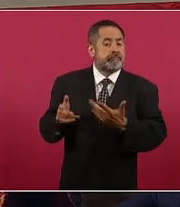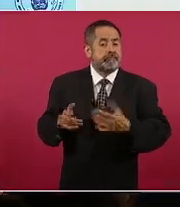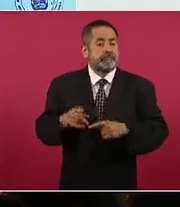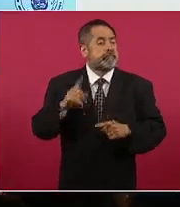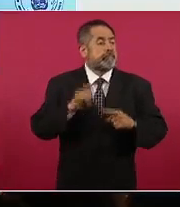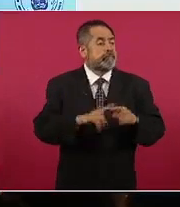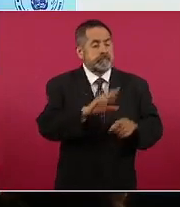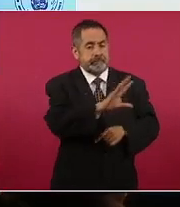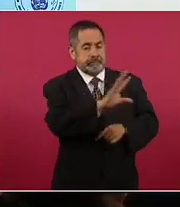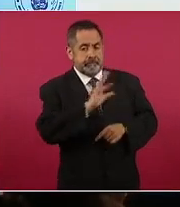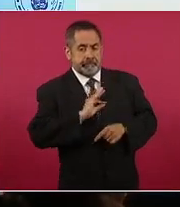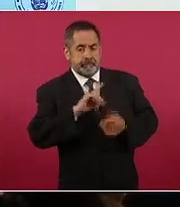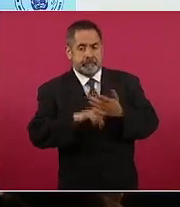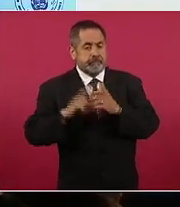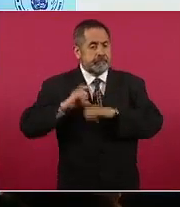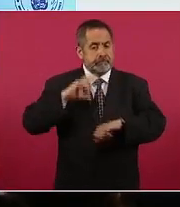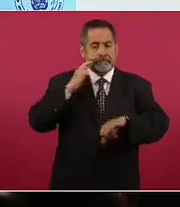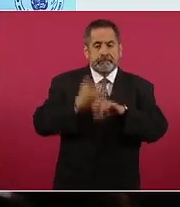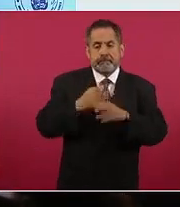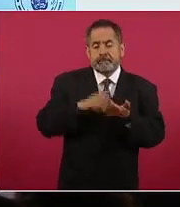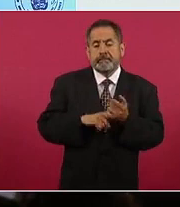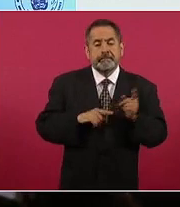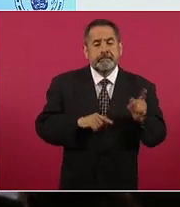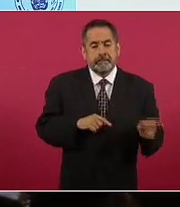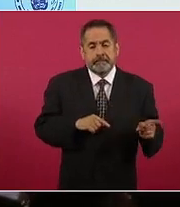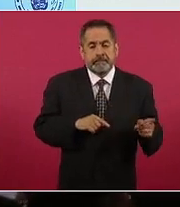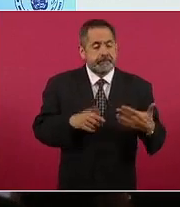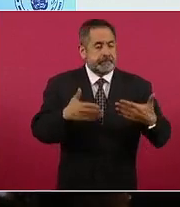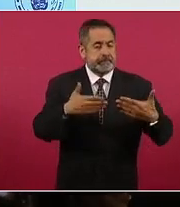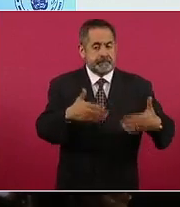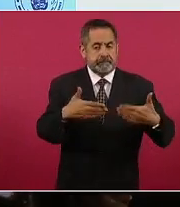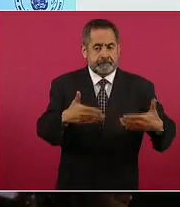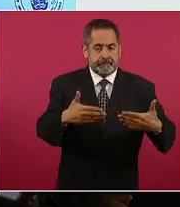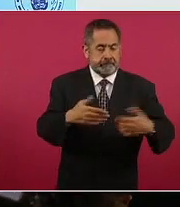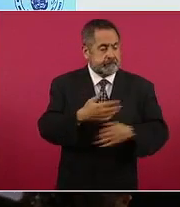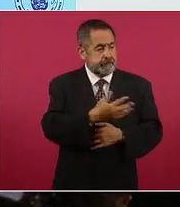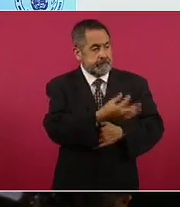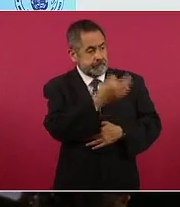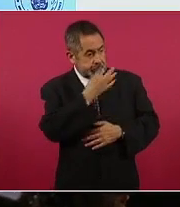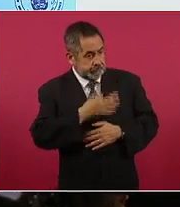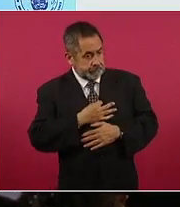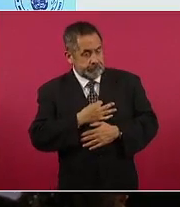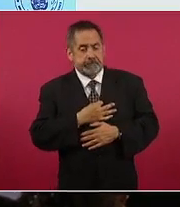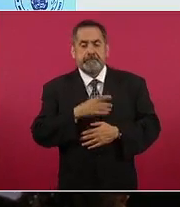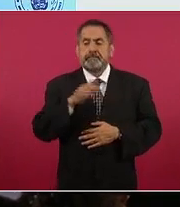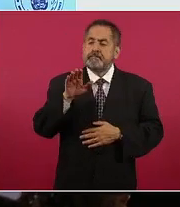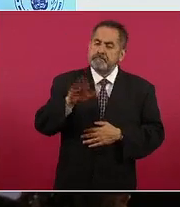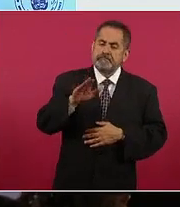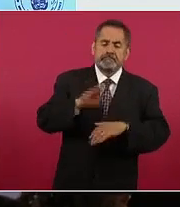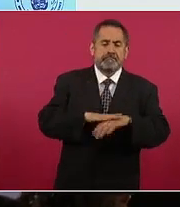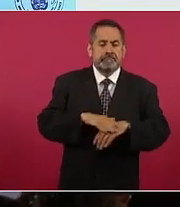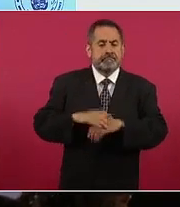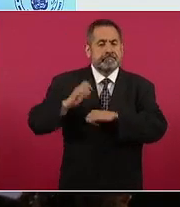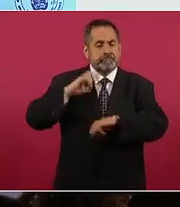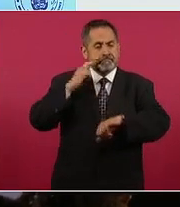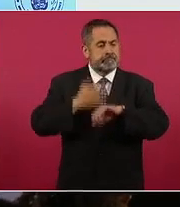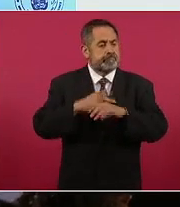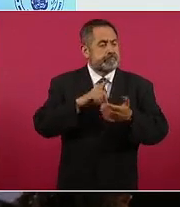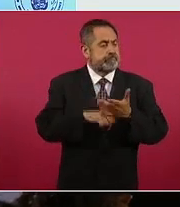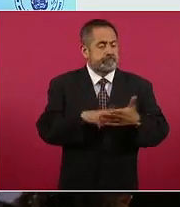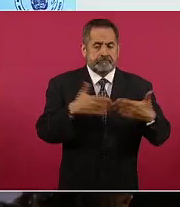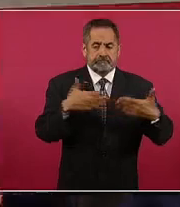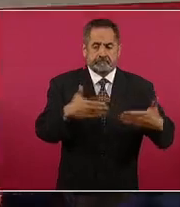hizo saber ya la canciller de Panamá. El Ministerio de Relaciones Exteriores saluda